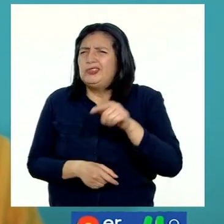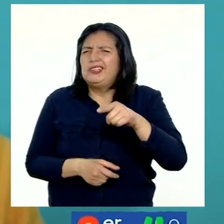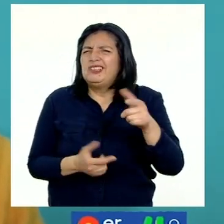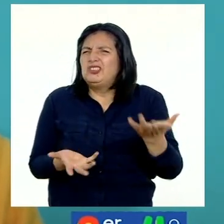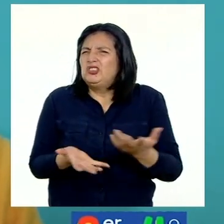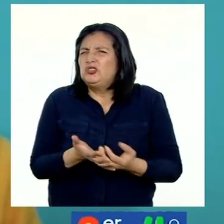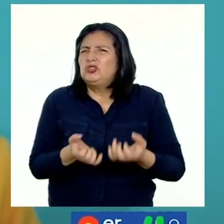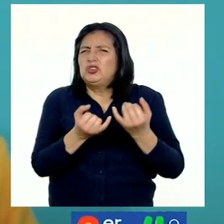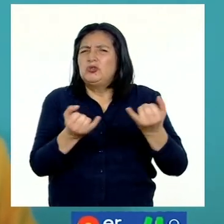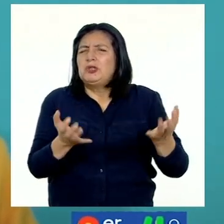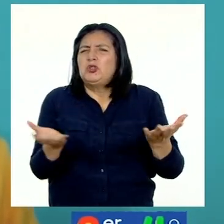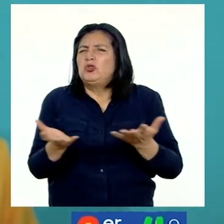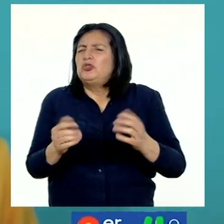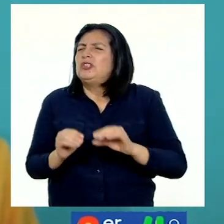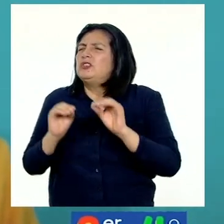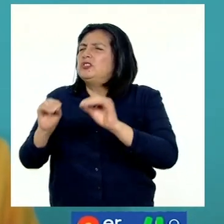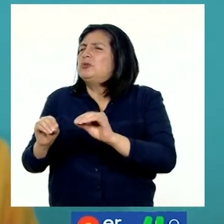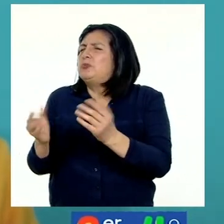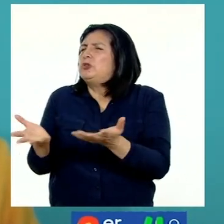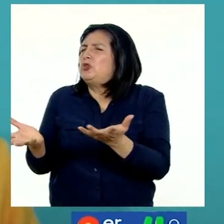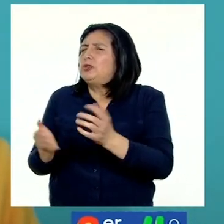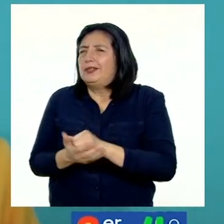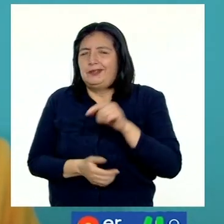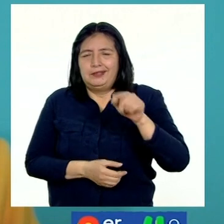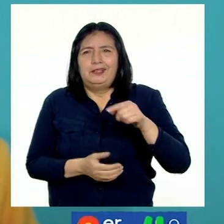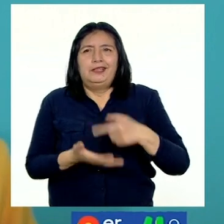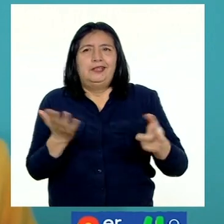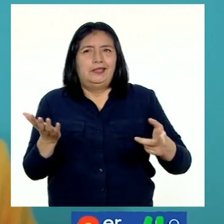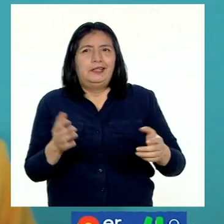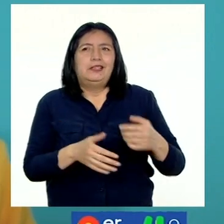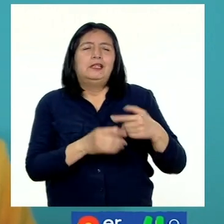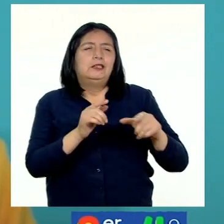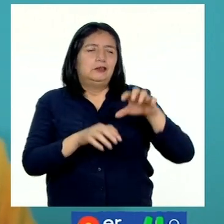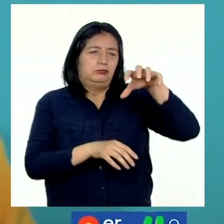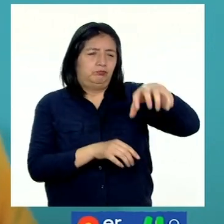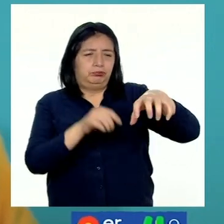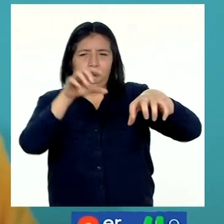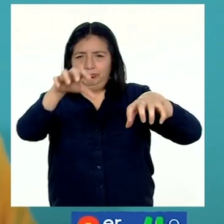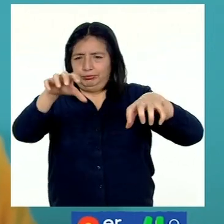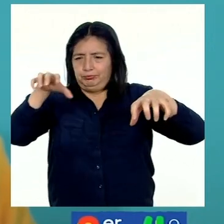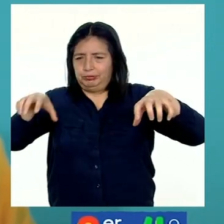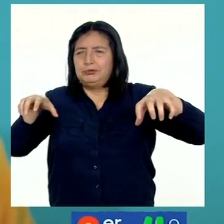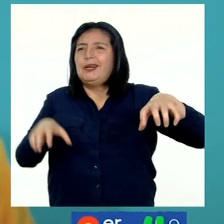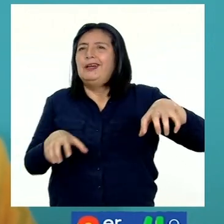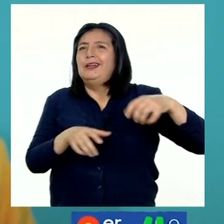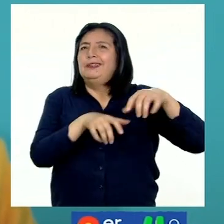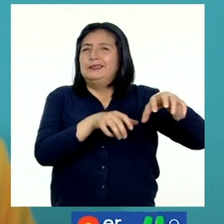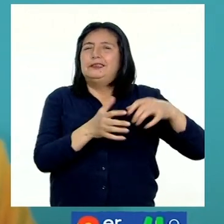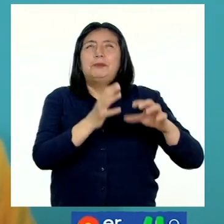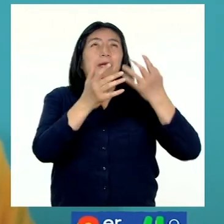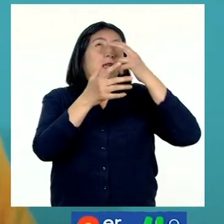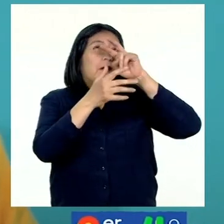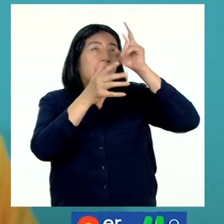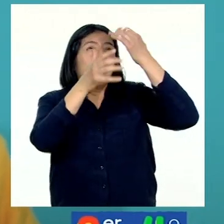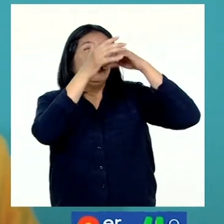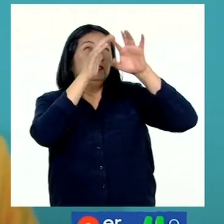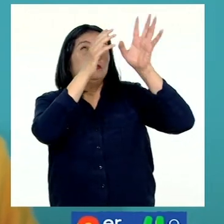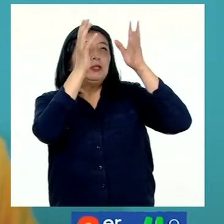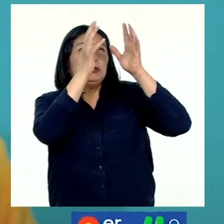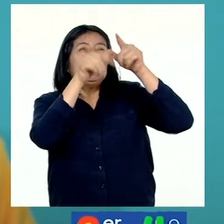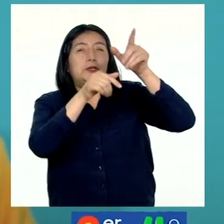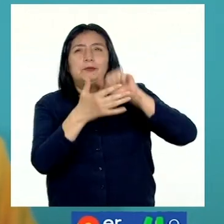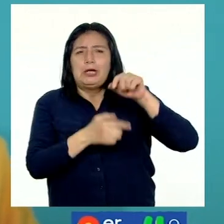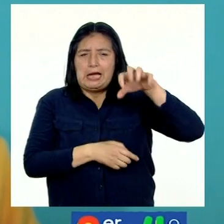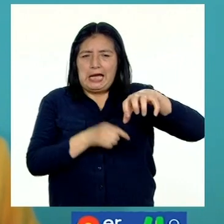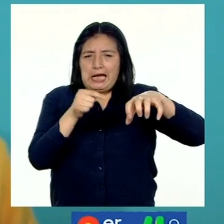instrumentos meteorológicos? Se encuentran justamente en las estaciones meteorológicas. En las estaciones meteorológicas se